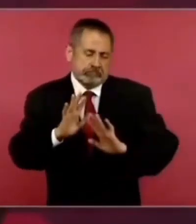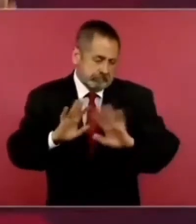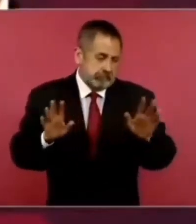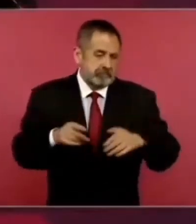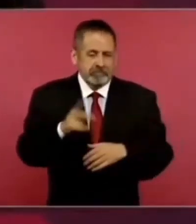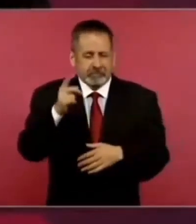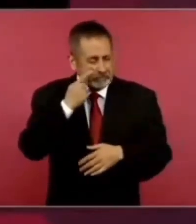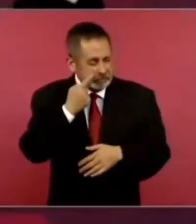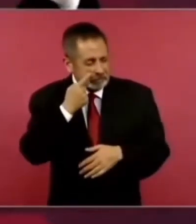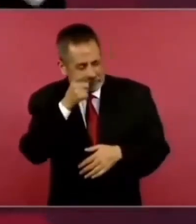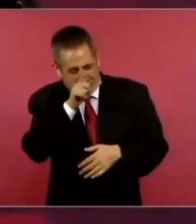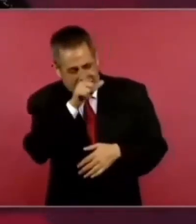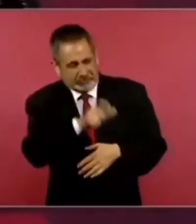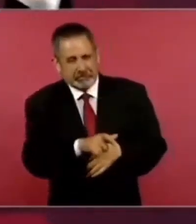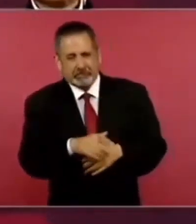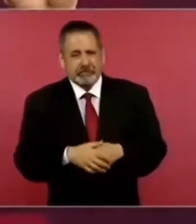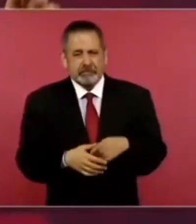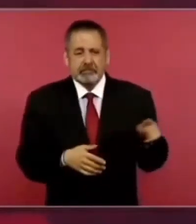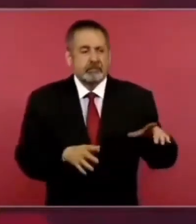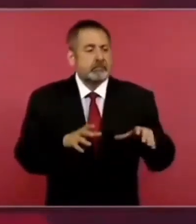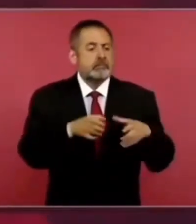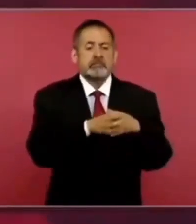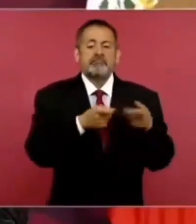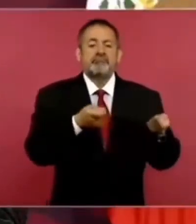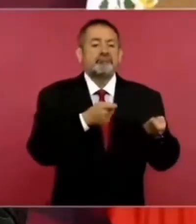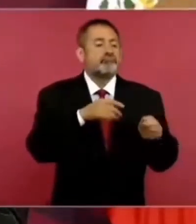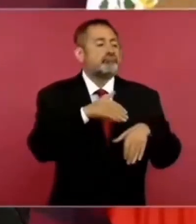Pero está tomado